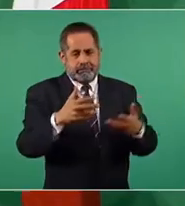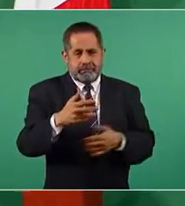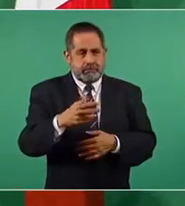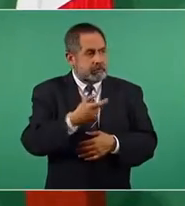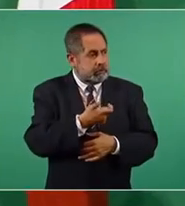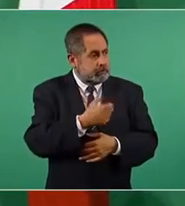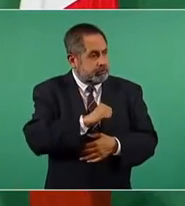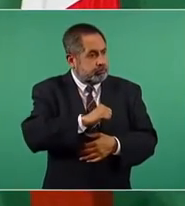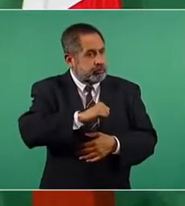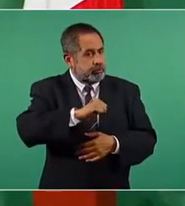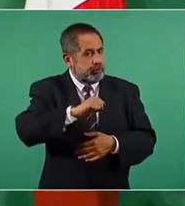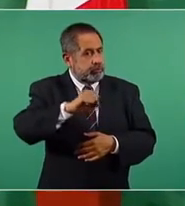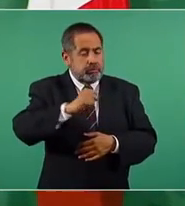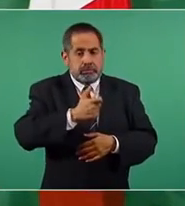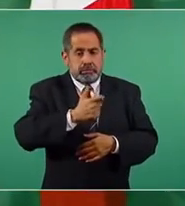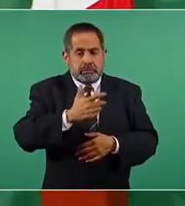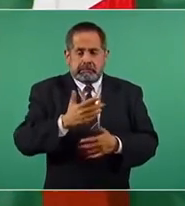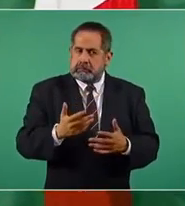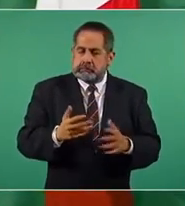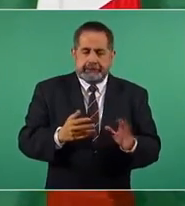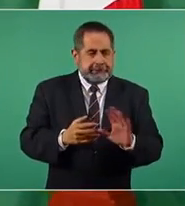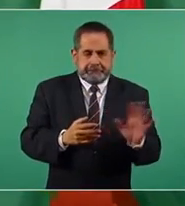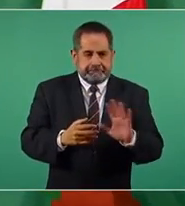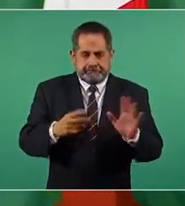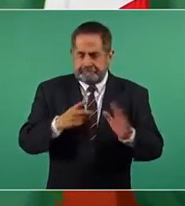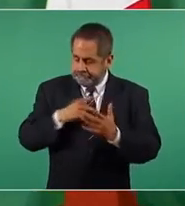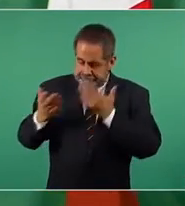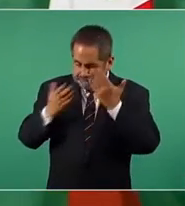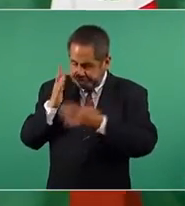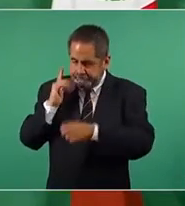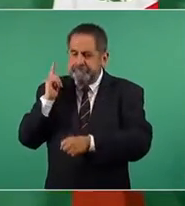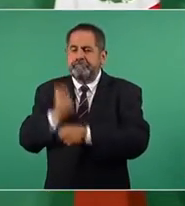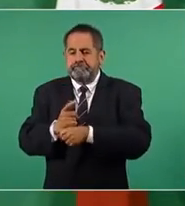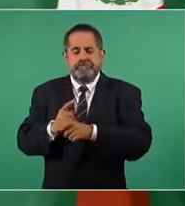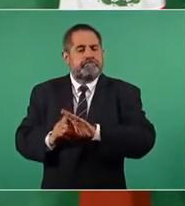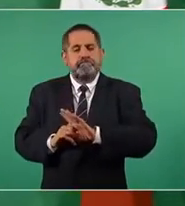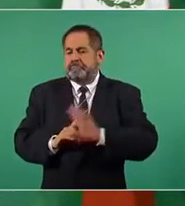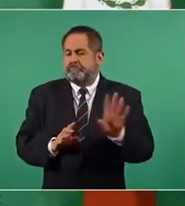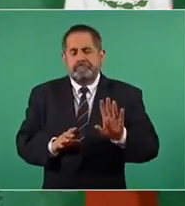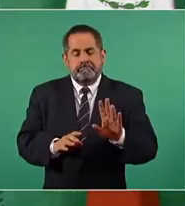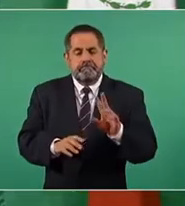aumentando, pero ya tenemos hecho el estudio. Y además,